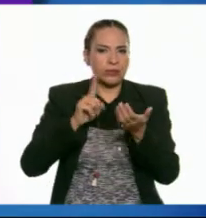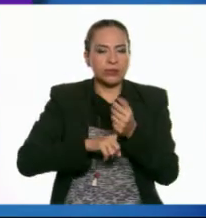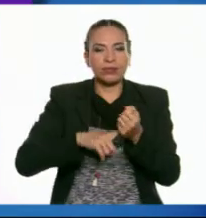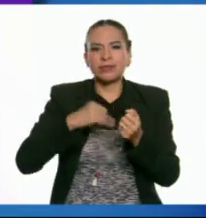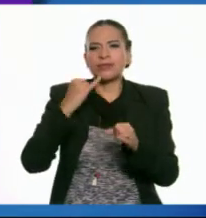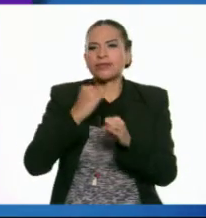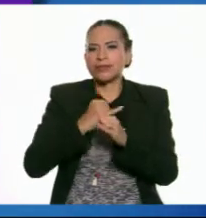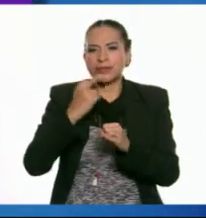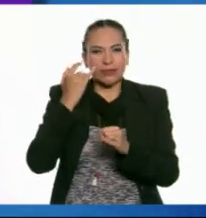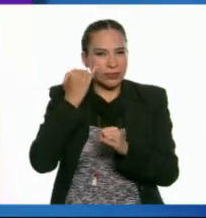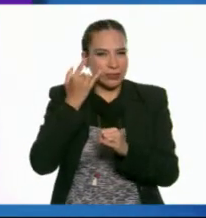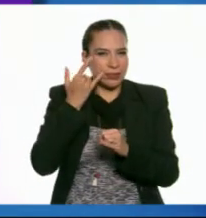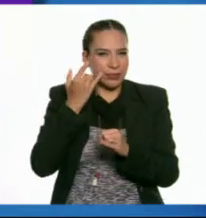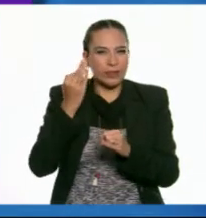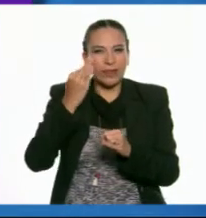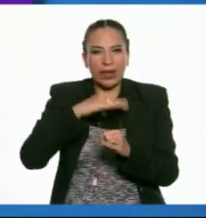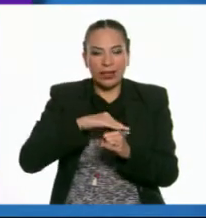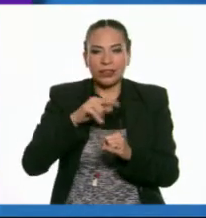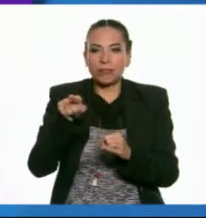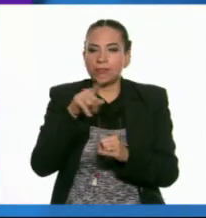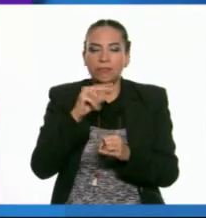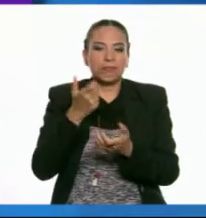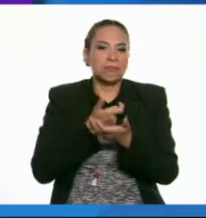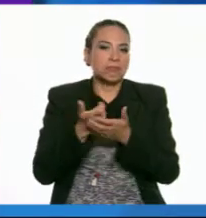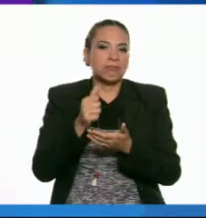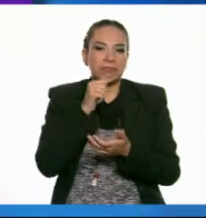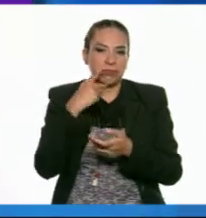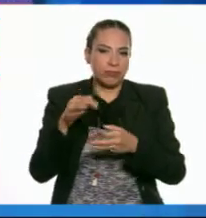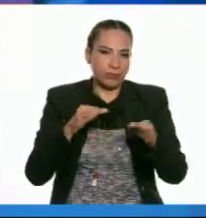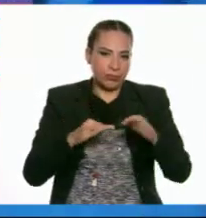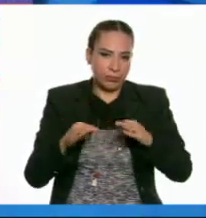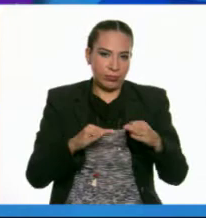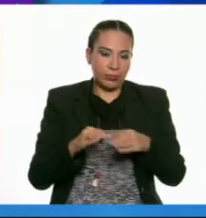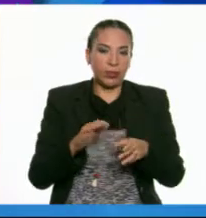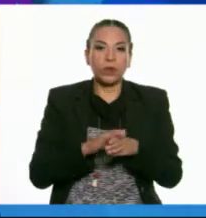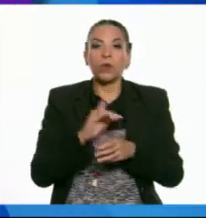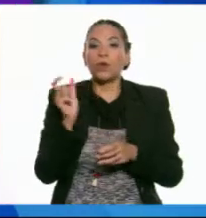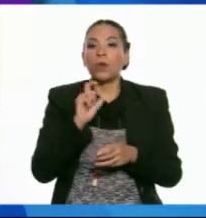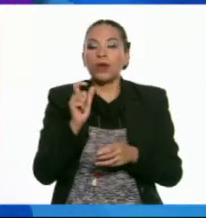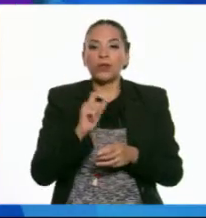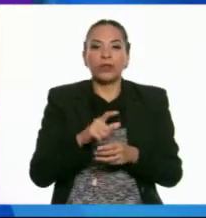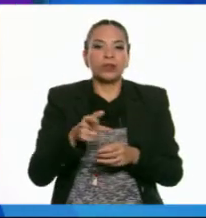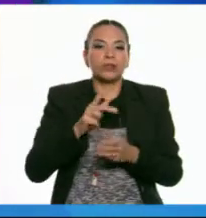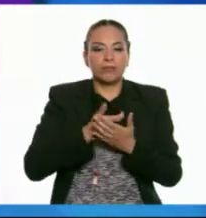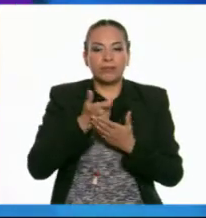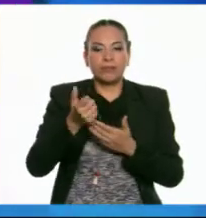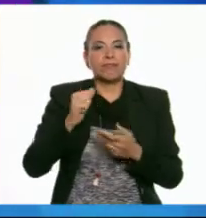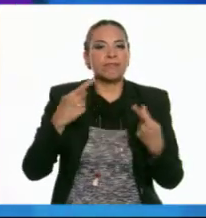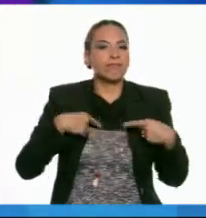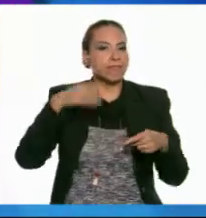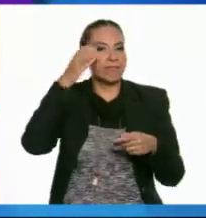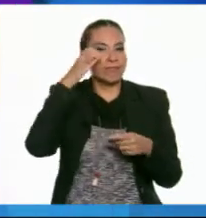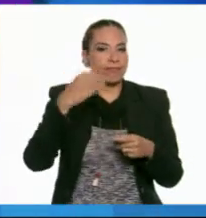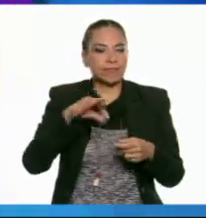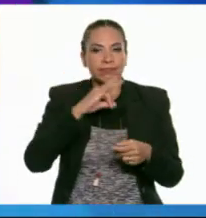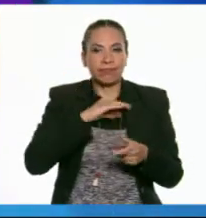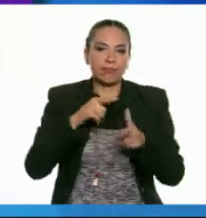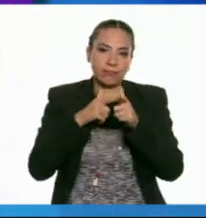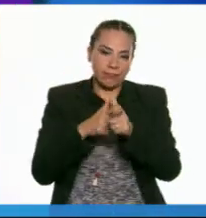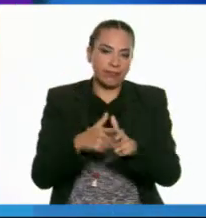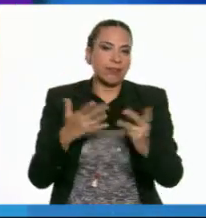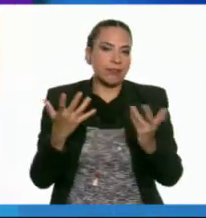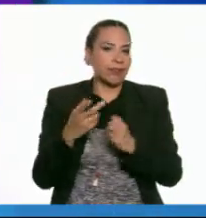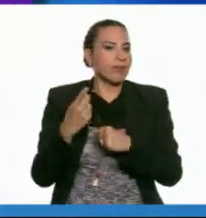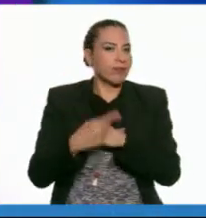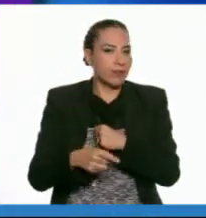pirata, alguien más deja de ser remunerado por su trabajo y en cambio le va a dar dinero a los delincuentes para que sigan